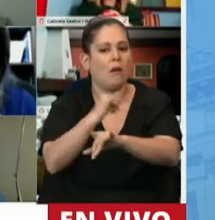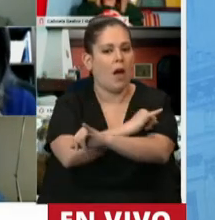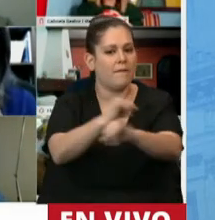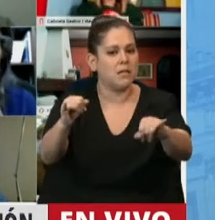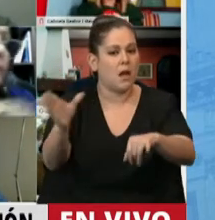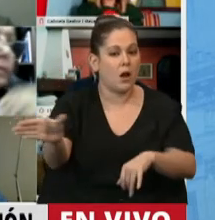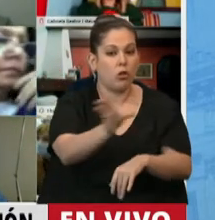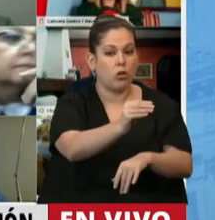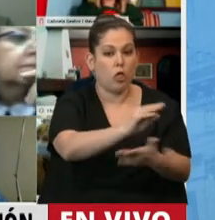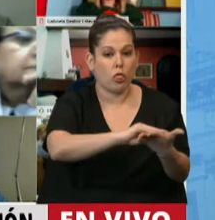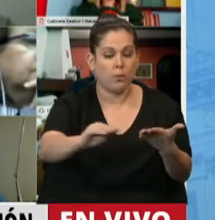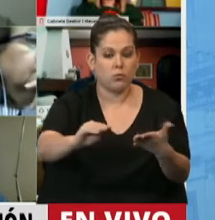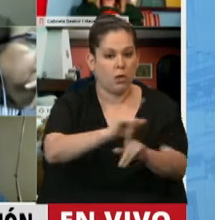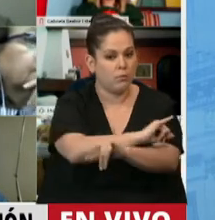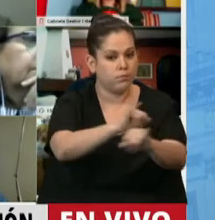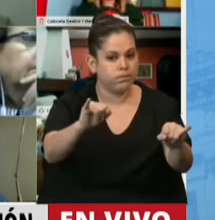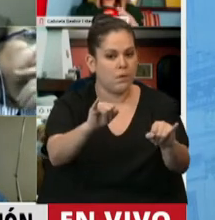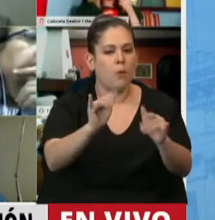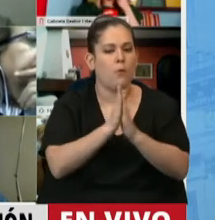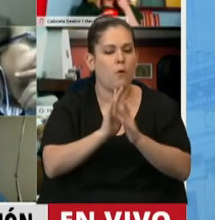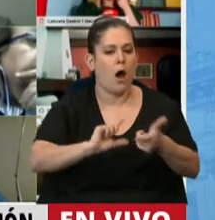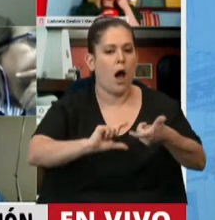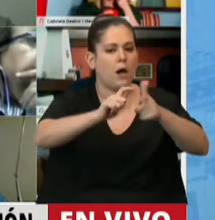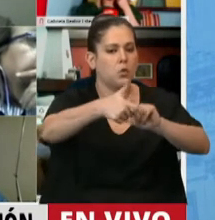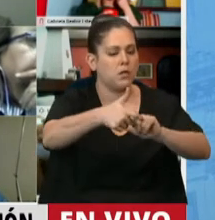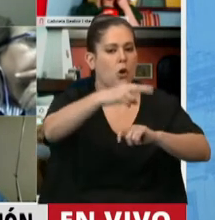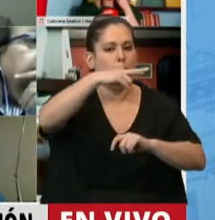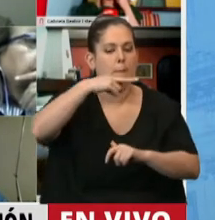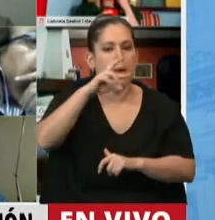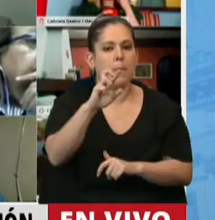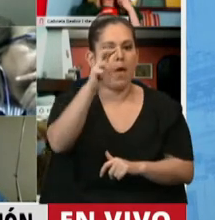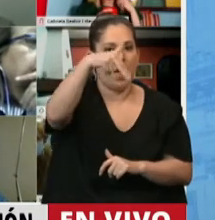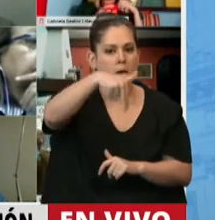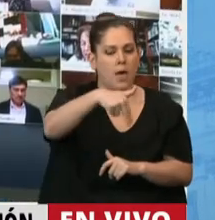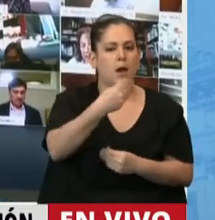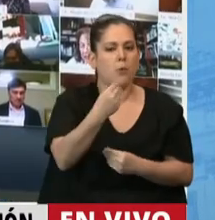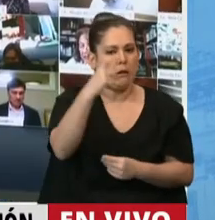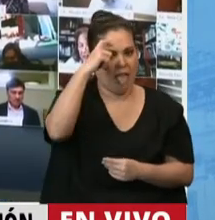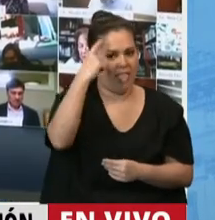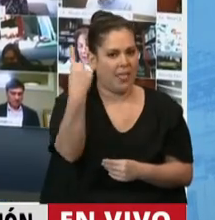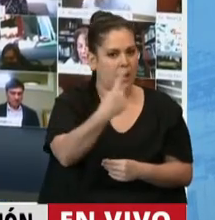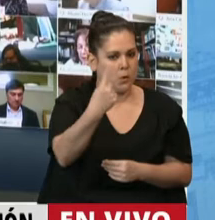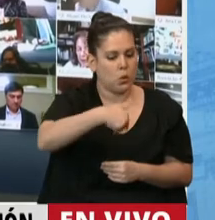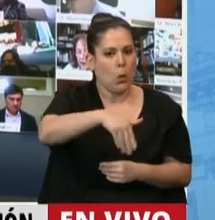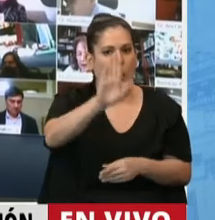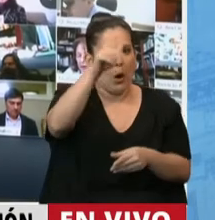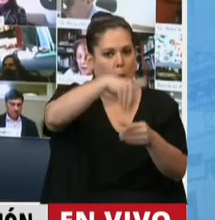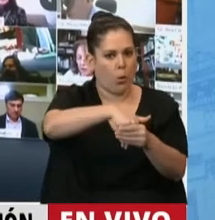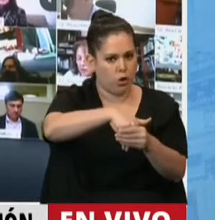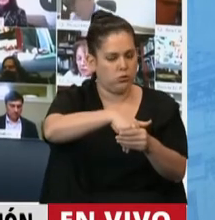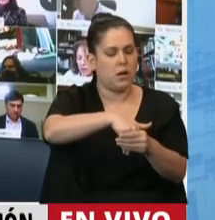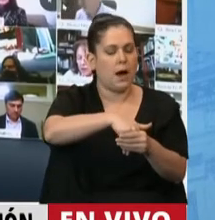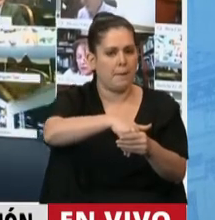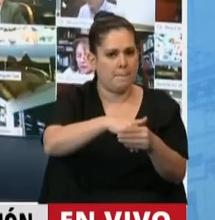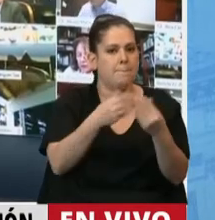a todos los diputados que hagan la actualización del VPN, porque dentro de 10 minutos se va a votar para